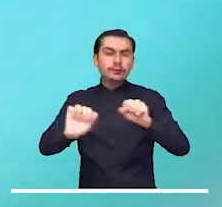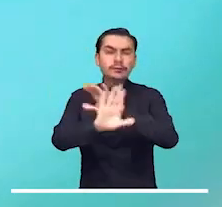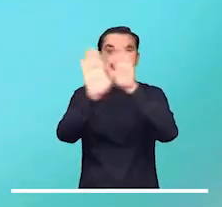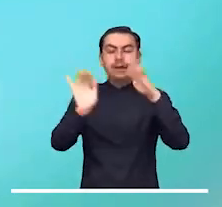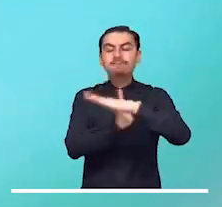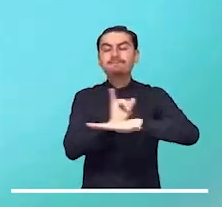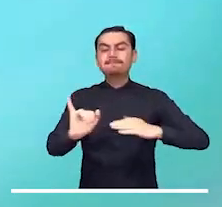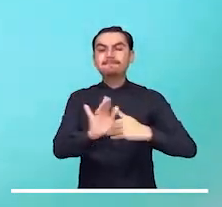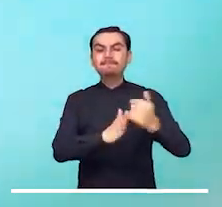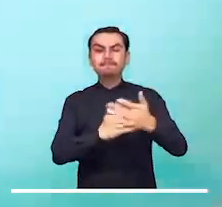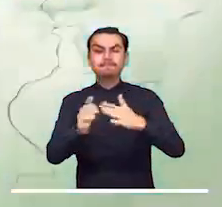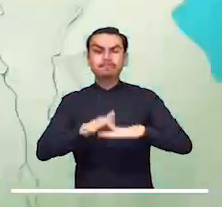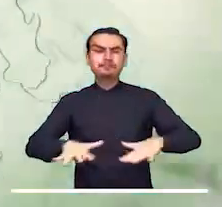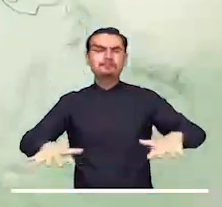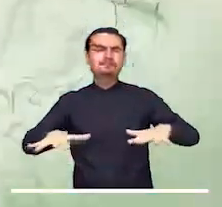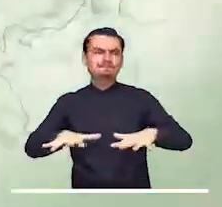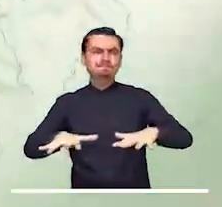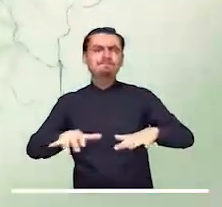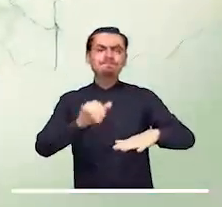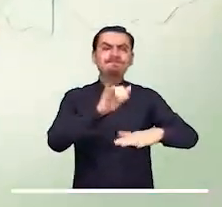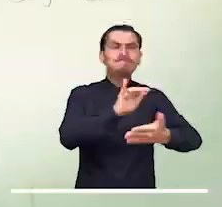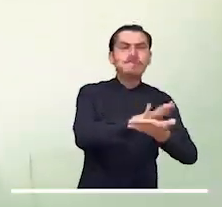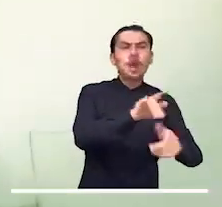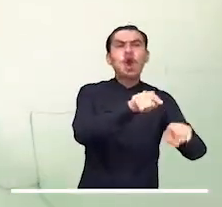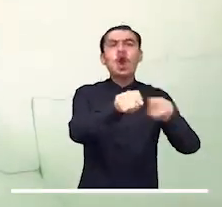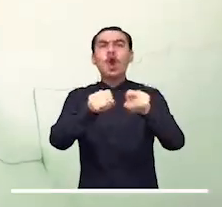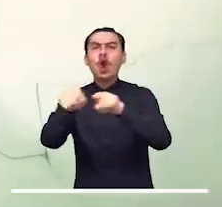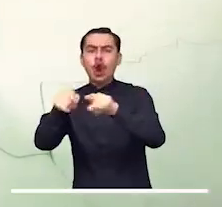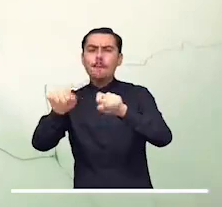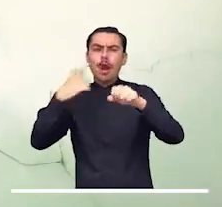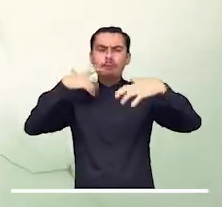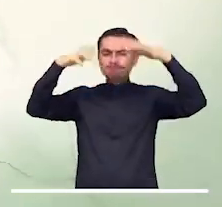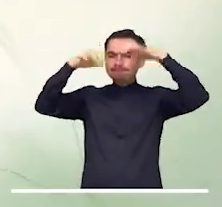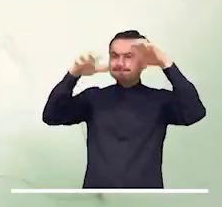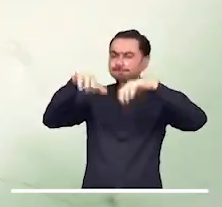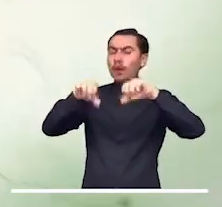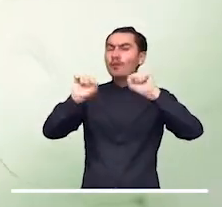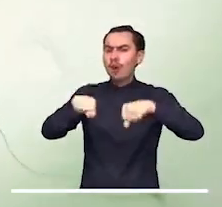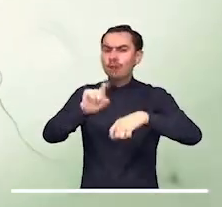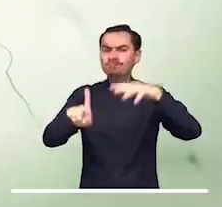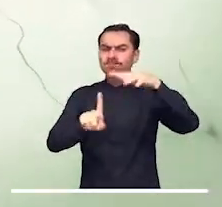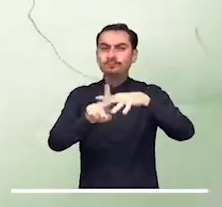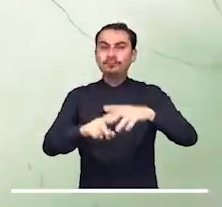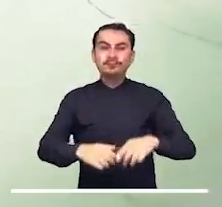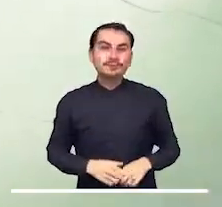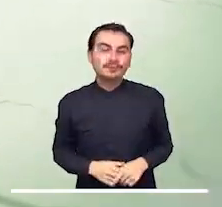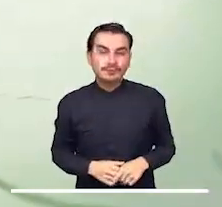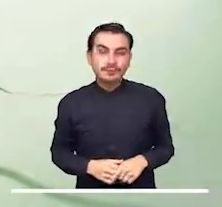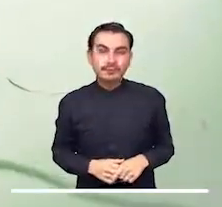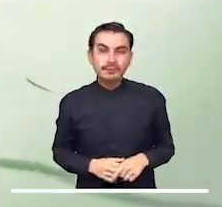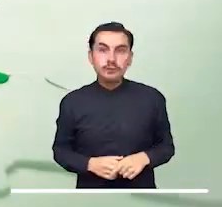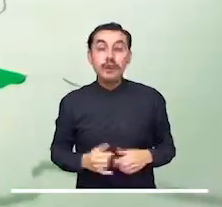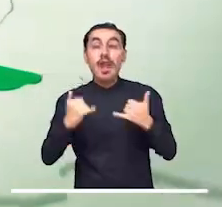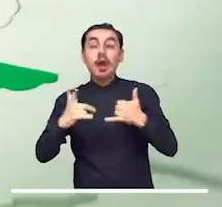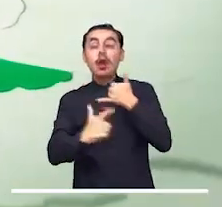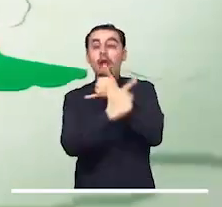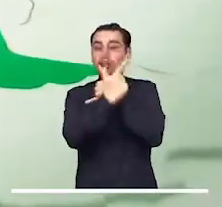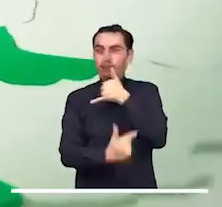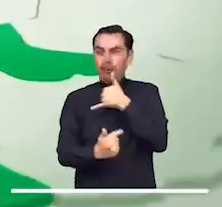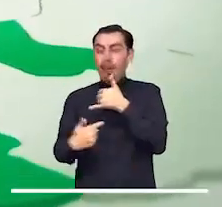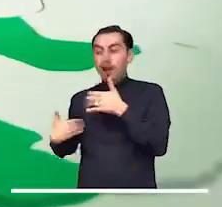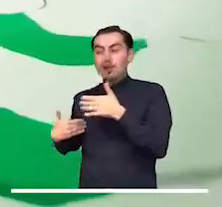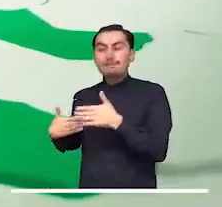significativas en las islas. En la región pacífica las nubes seguirán presentes, pero las lluvias se